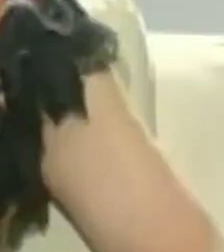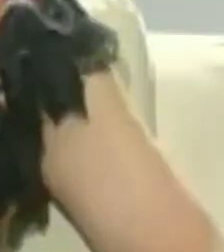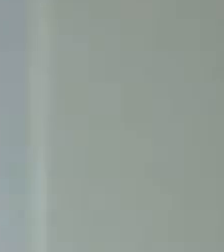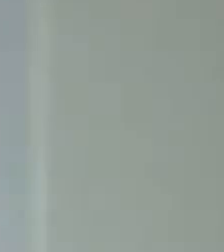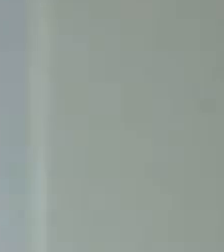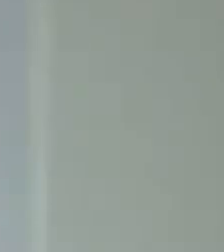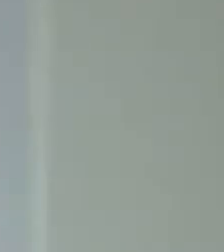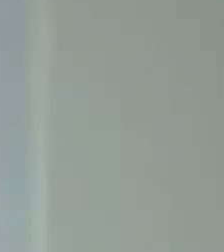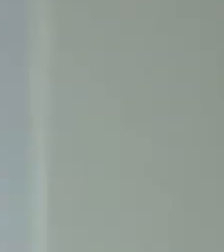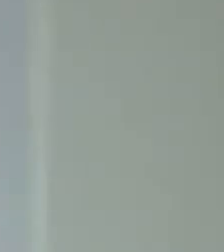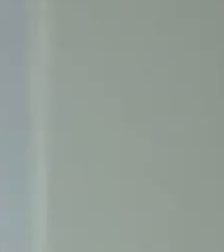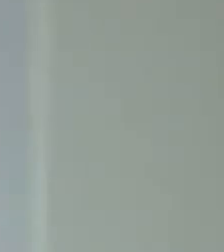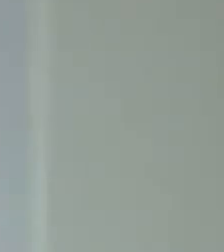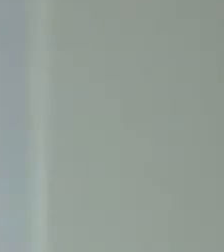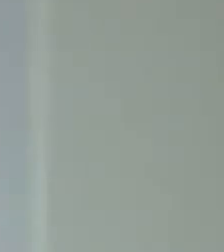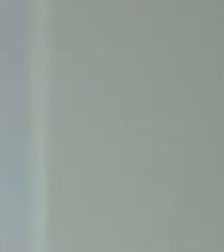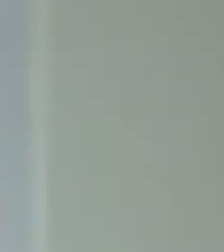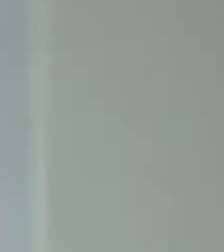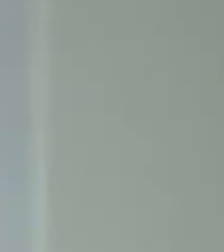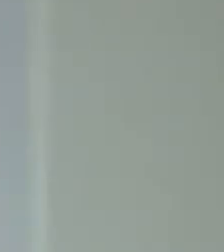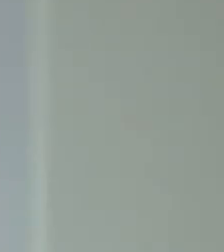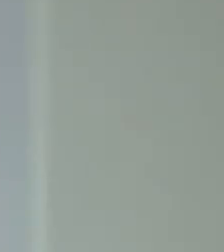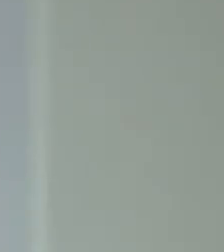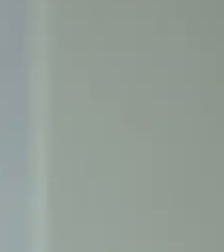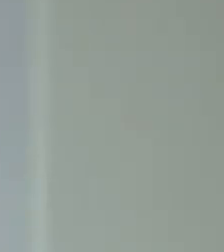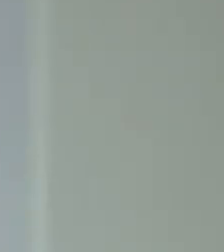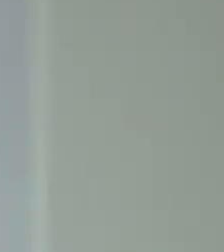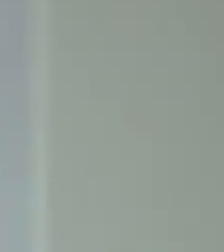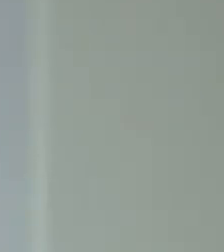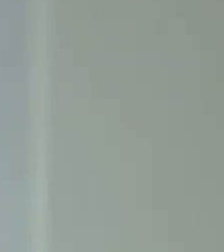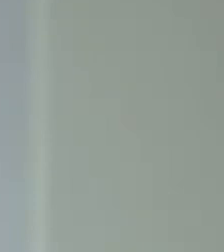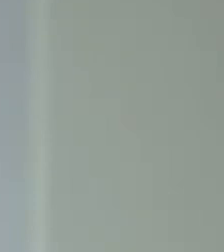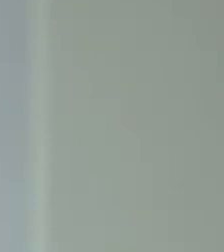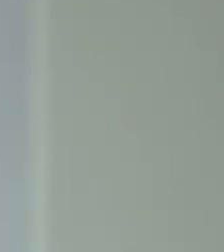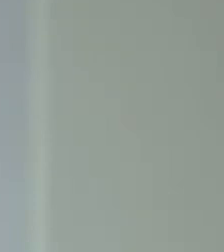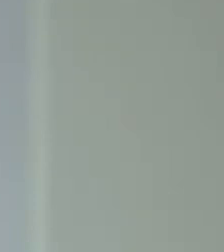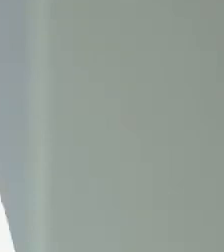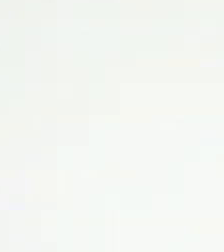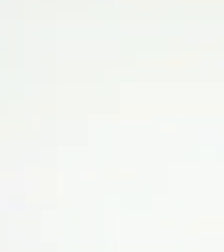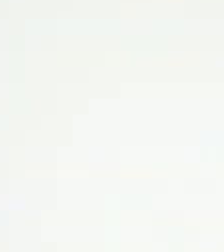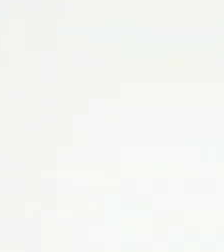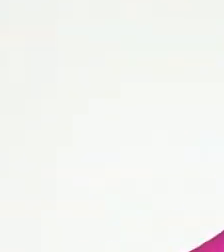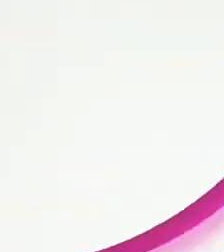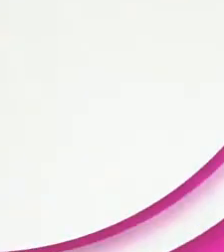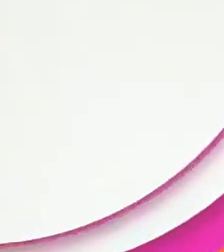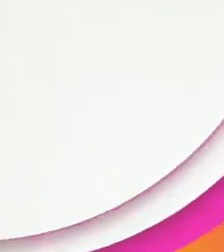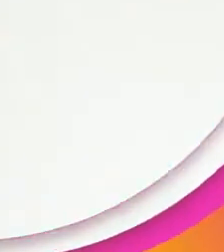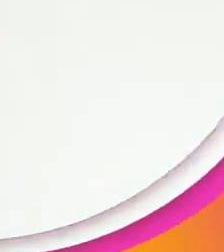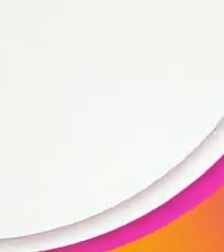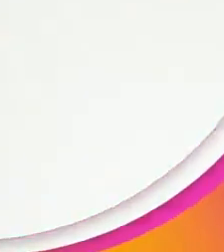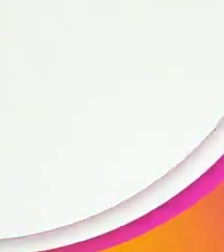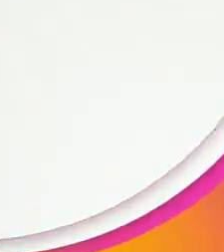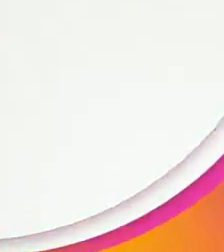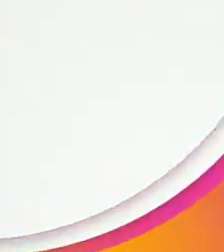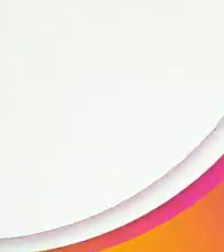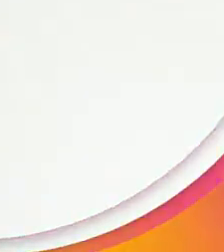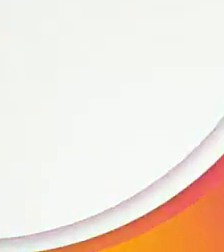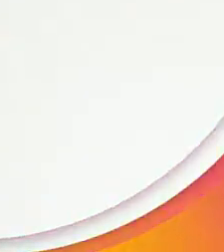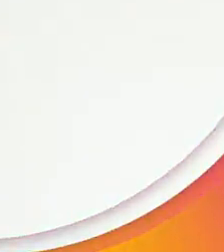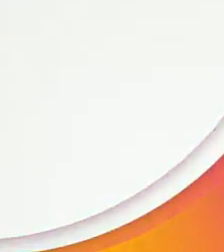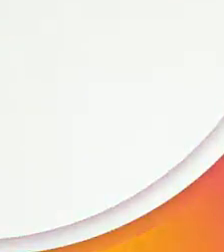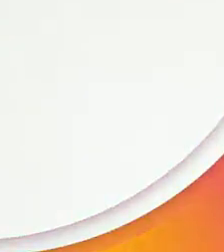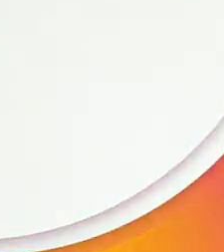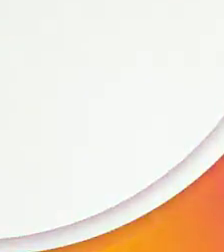lanzas y empiezas a escribir lo que te da el gano eso es lo bonito de la literatura es una libertad conversando con Cristina Pacheco